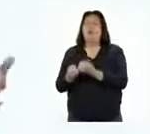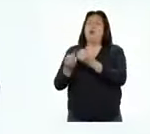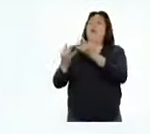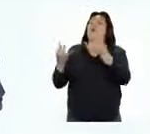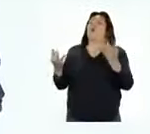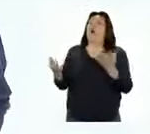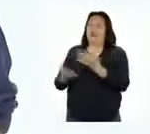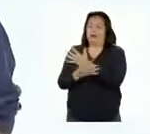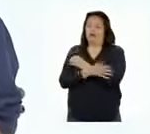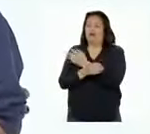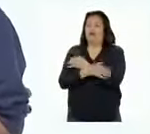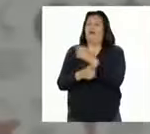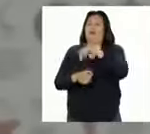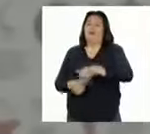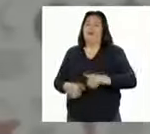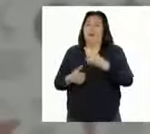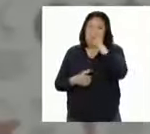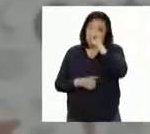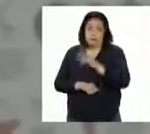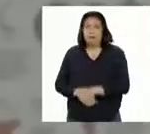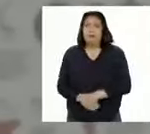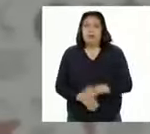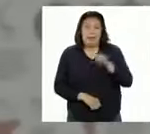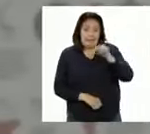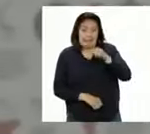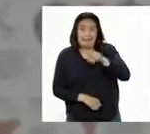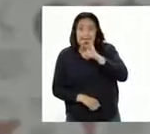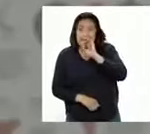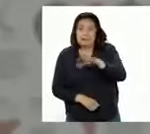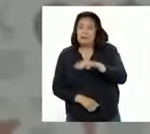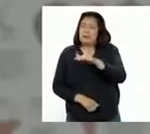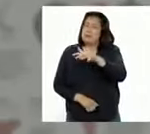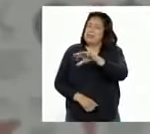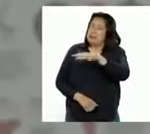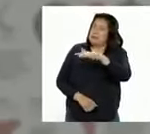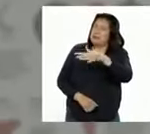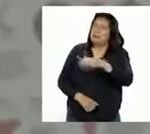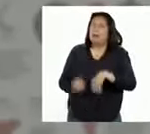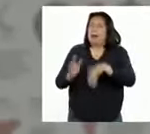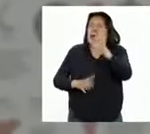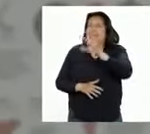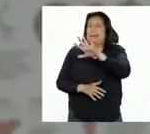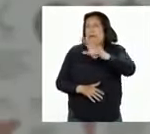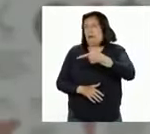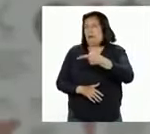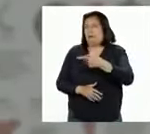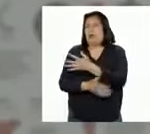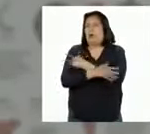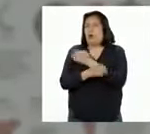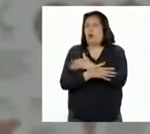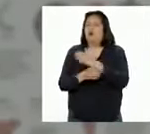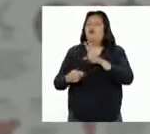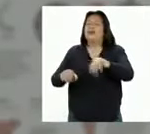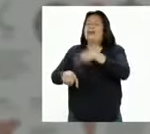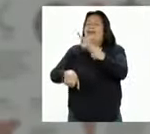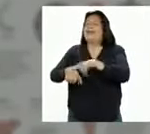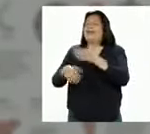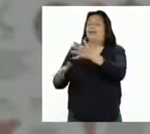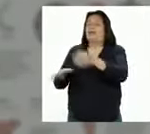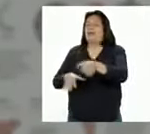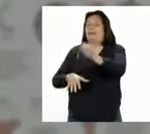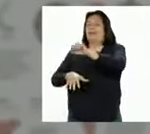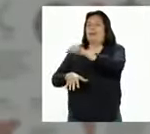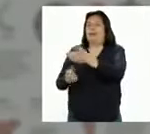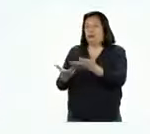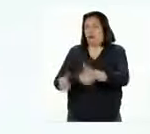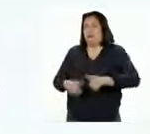osos de anteojos que viven en el Perú. Aquí dice, se estima que existen no más de cinco mil osos en estado silvestre en los Andes